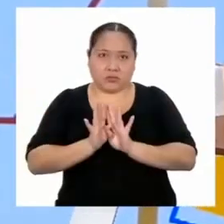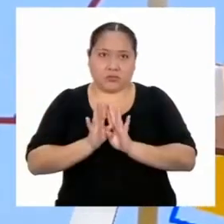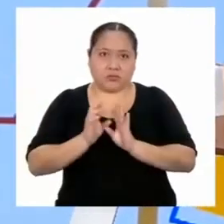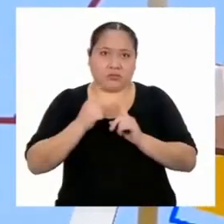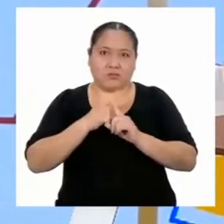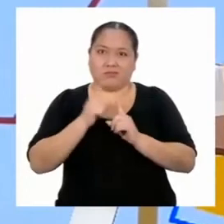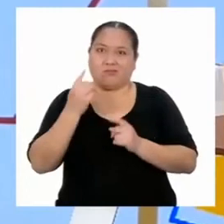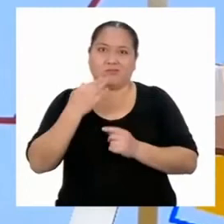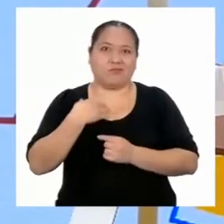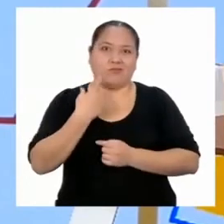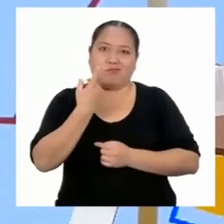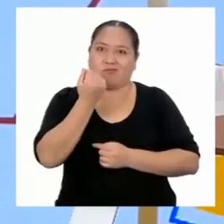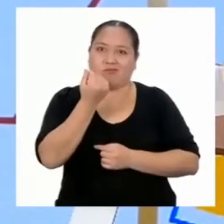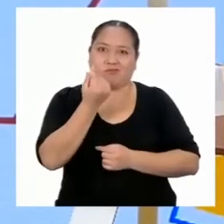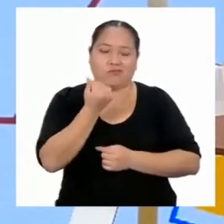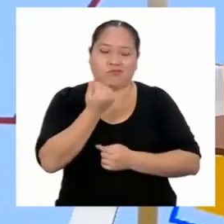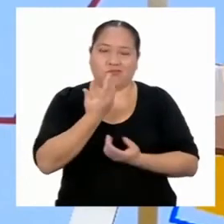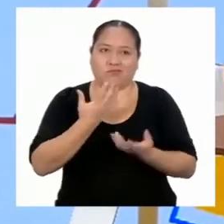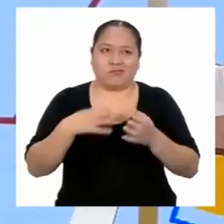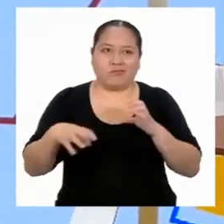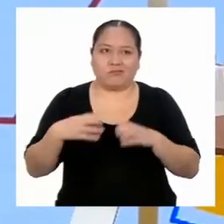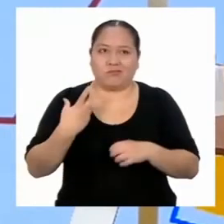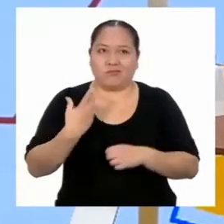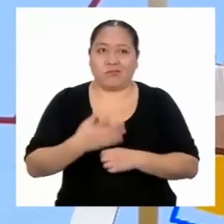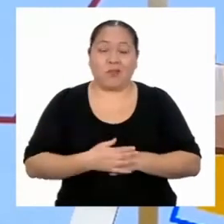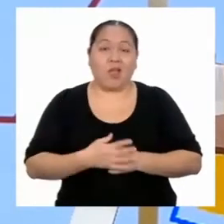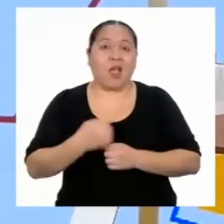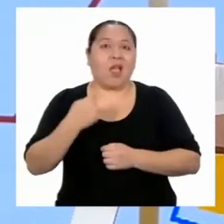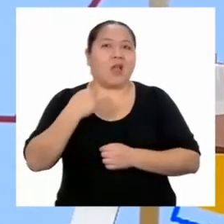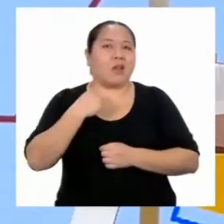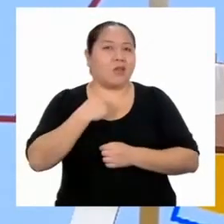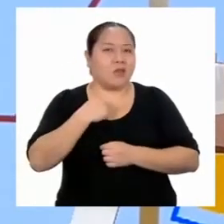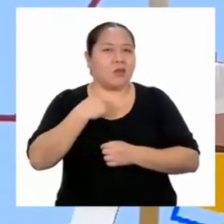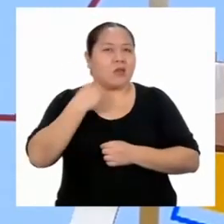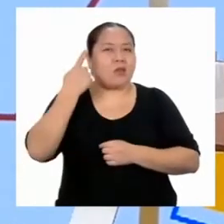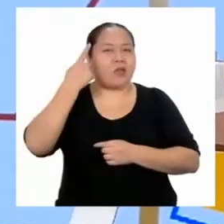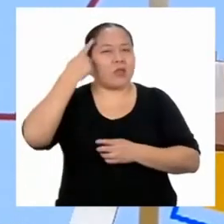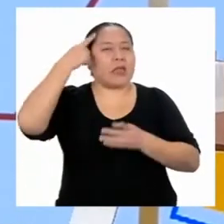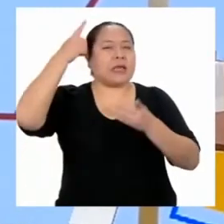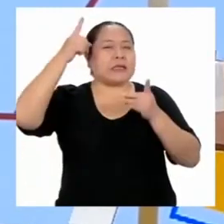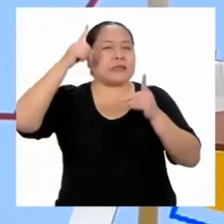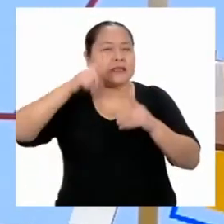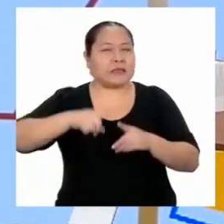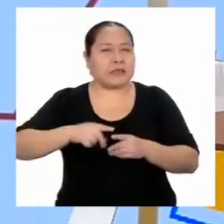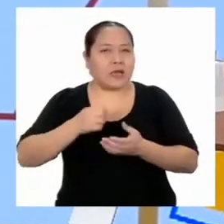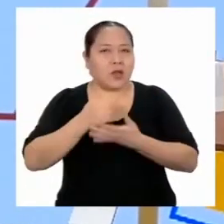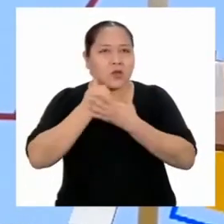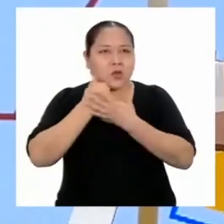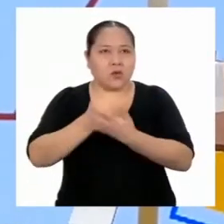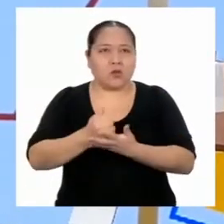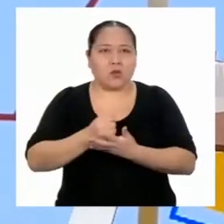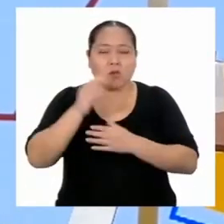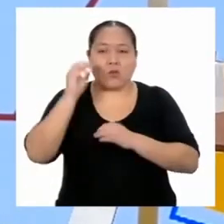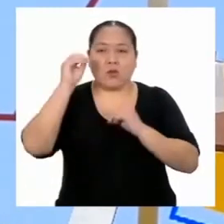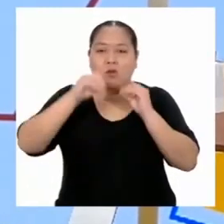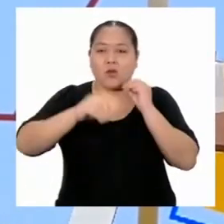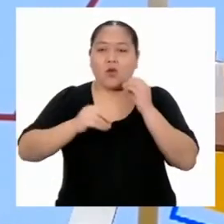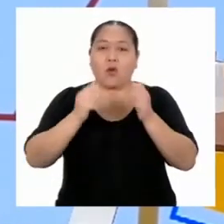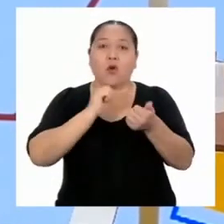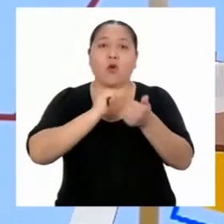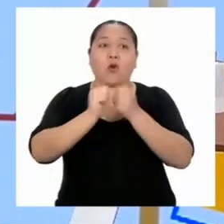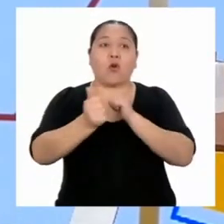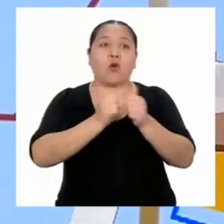tiene dinero para hacerlo. Entonces yo decidí ayudarlo y me inscribí a un concurso